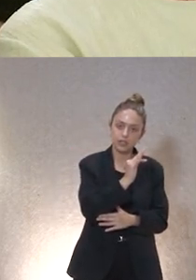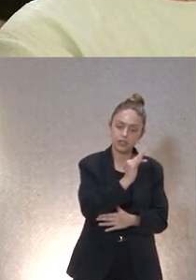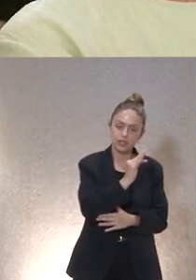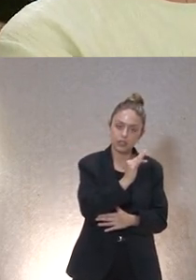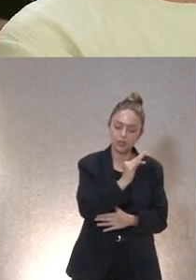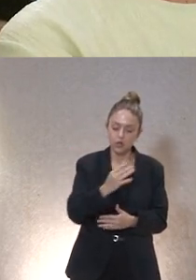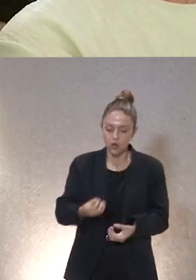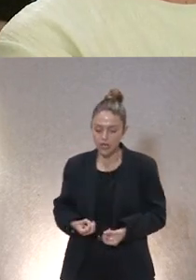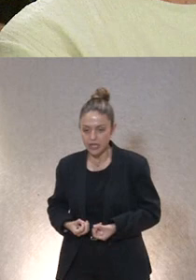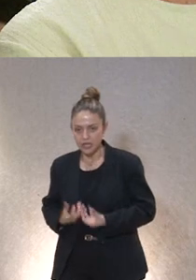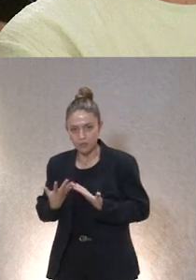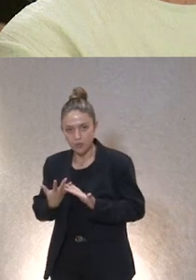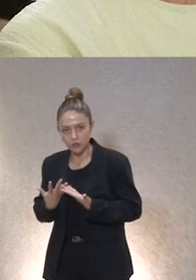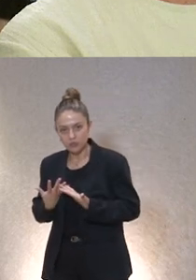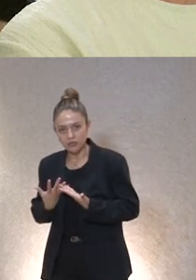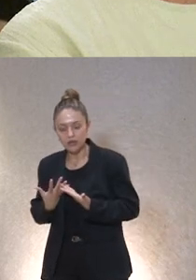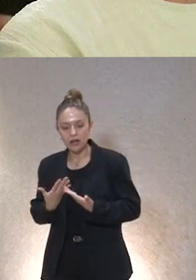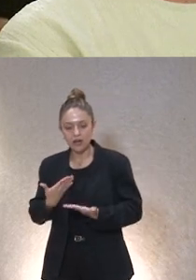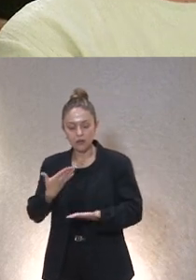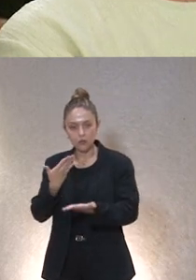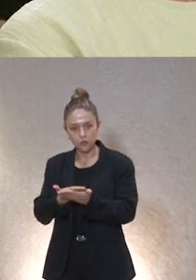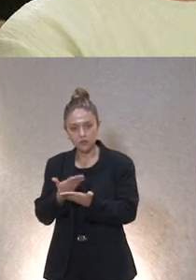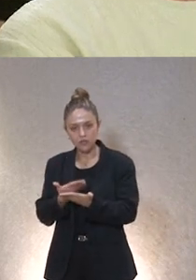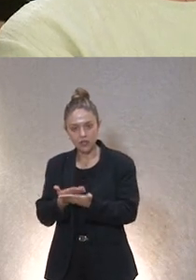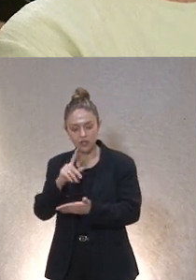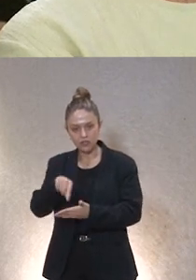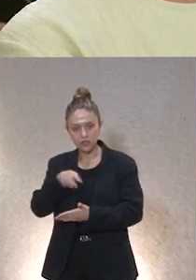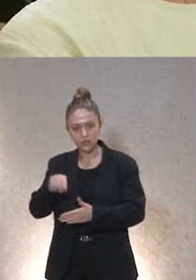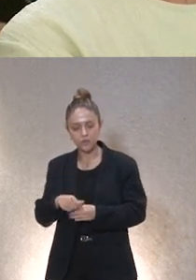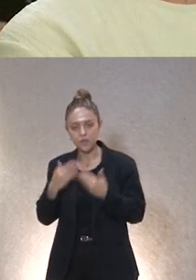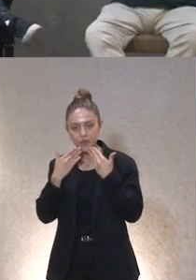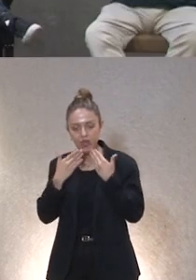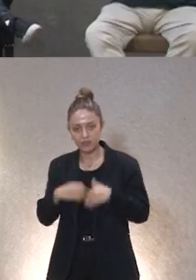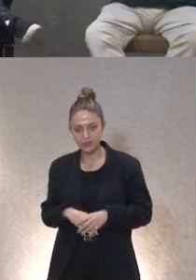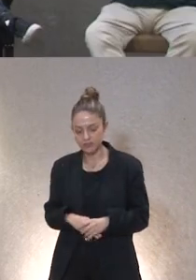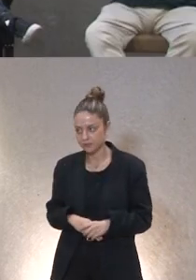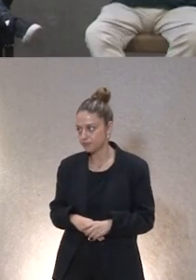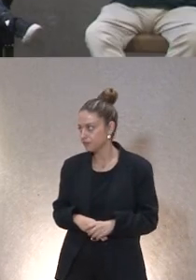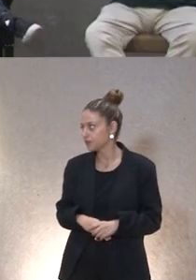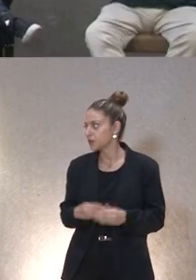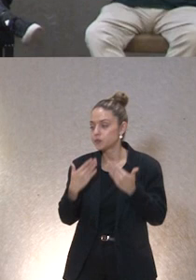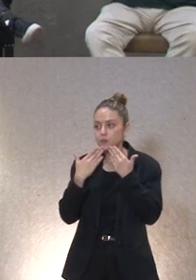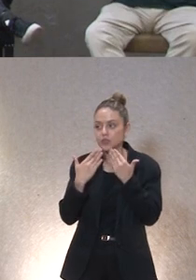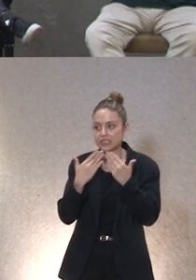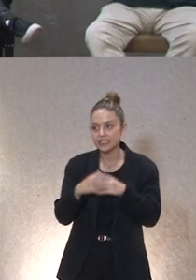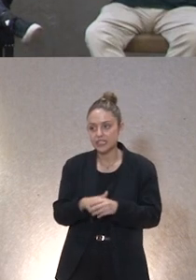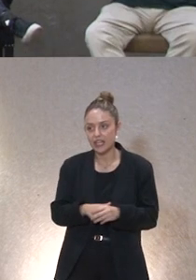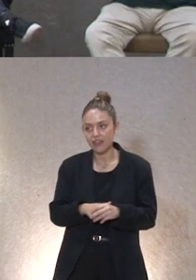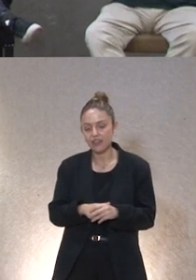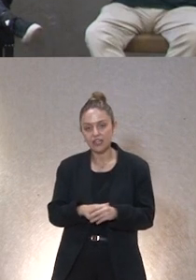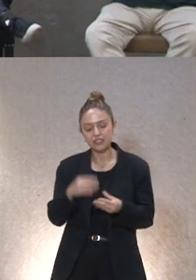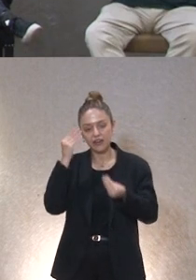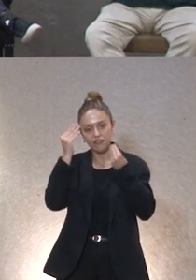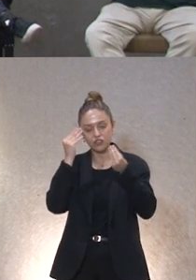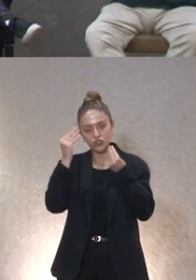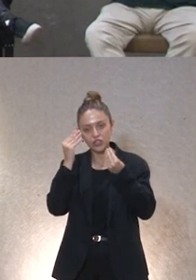intrusiva está éticamente justificada o no gracias muy bien muchas gracias no sé si alguien quiere reflexionar